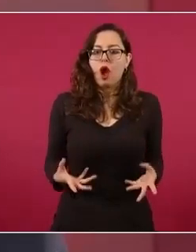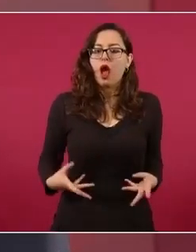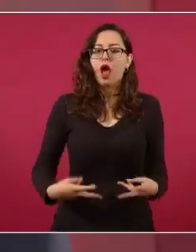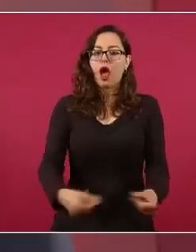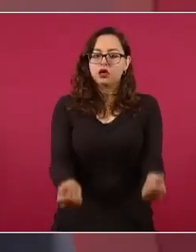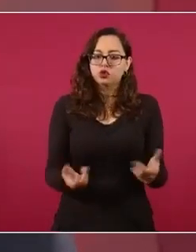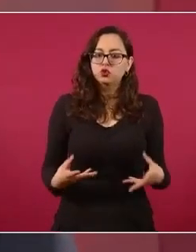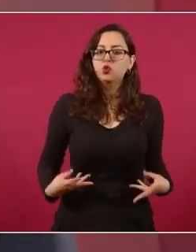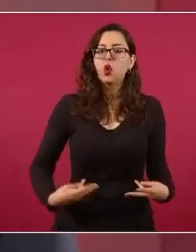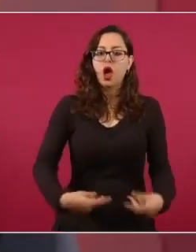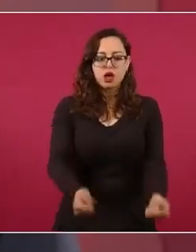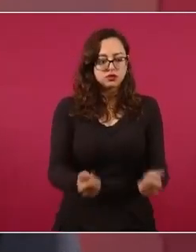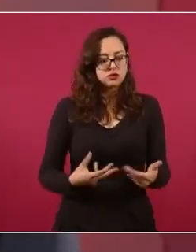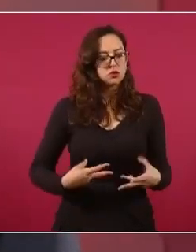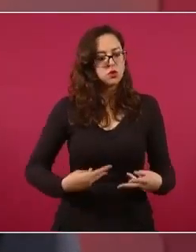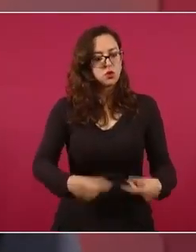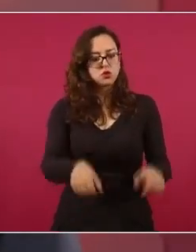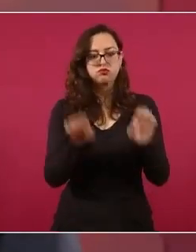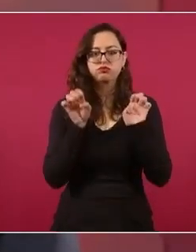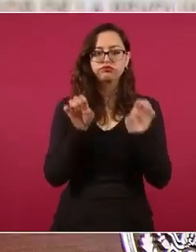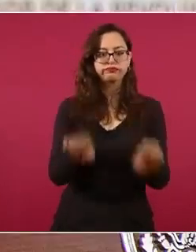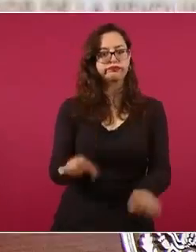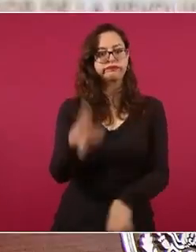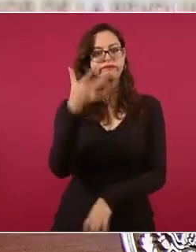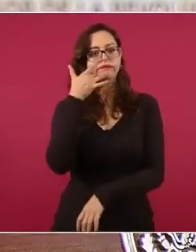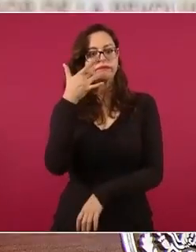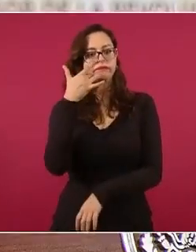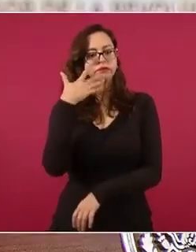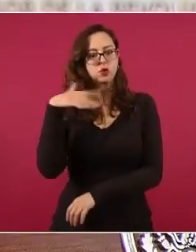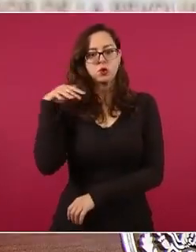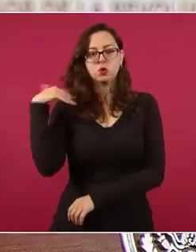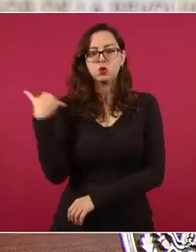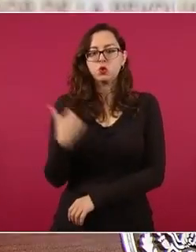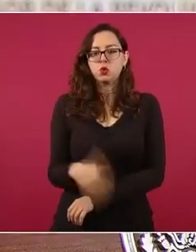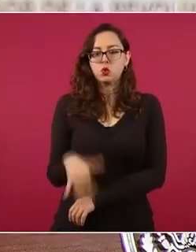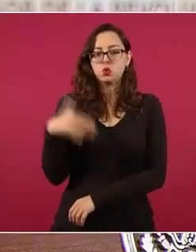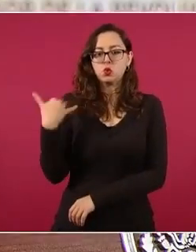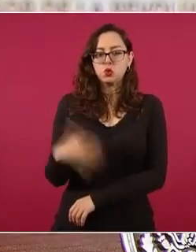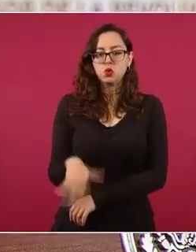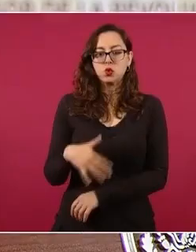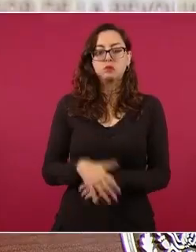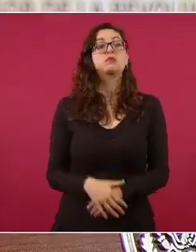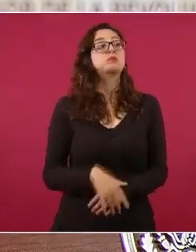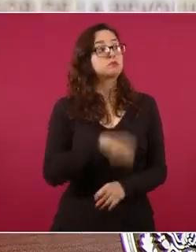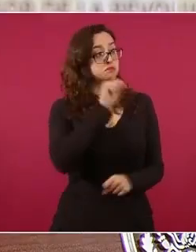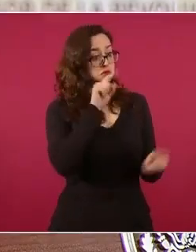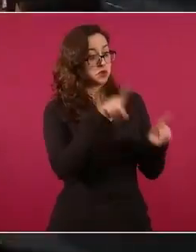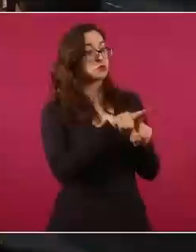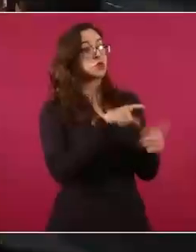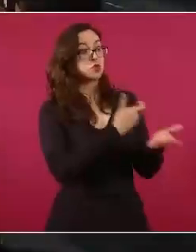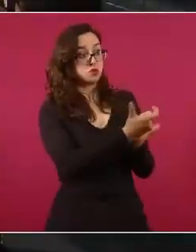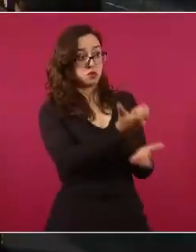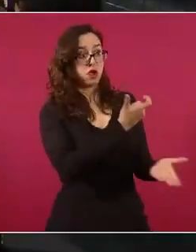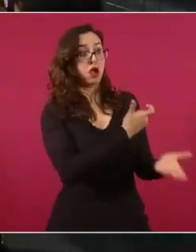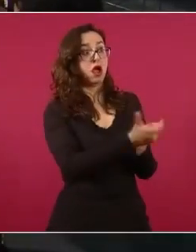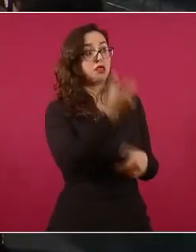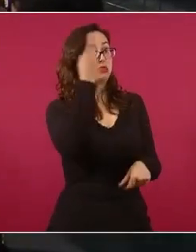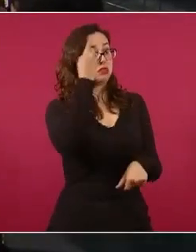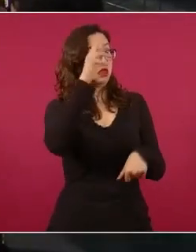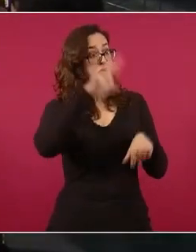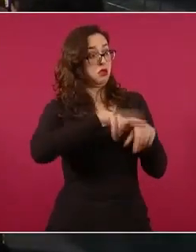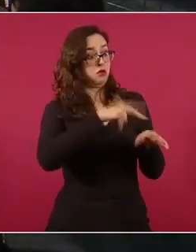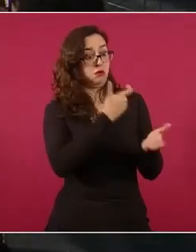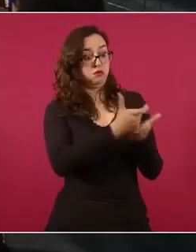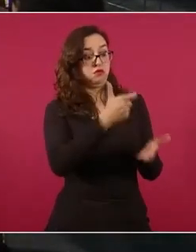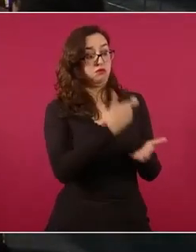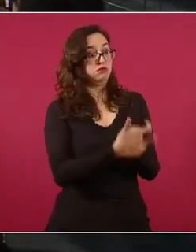lujos. Y sueldos, los sueldos de algunos de los rectores son más